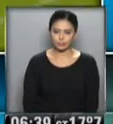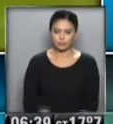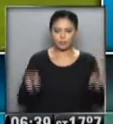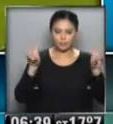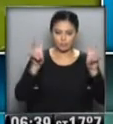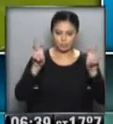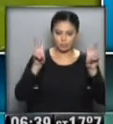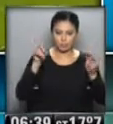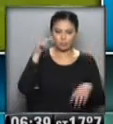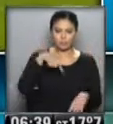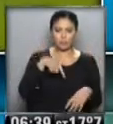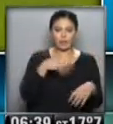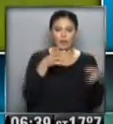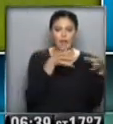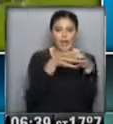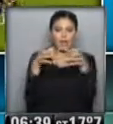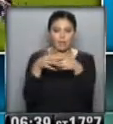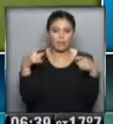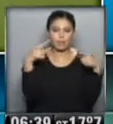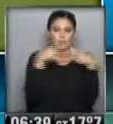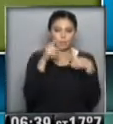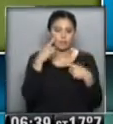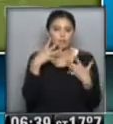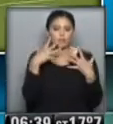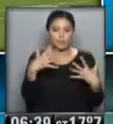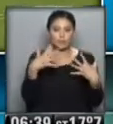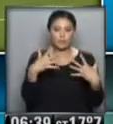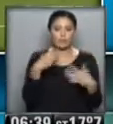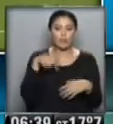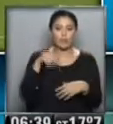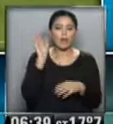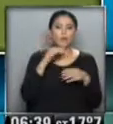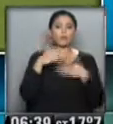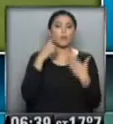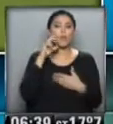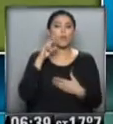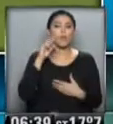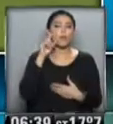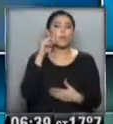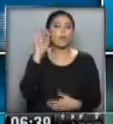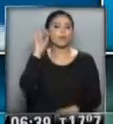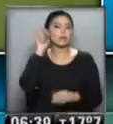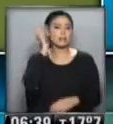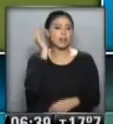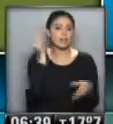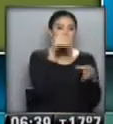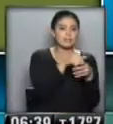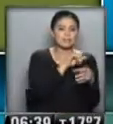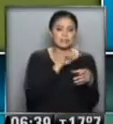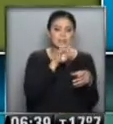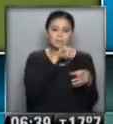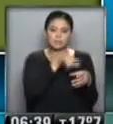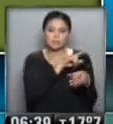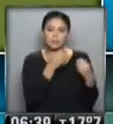Se viene el Superclásico... ...con Riquelme como la gran duda en Boca... ...y con la presencia de Poncio y Luna en